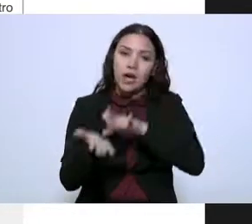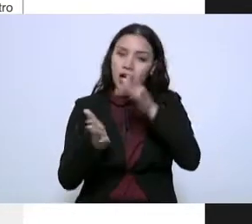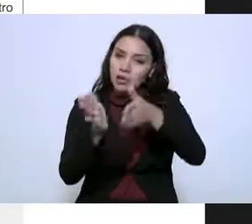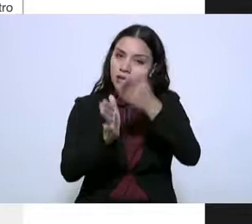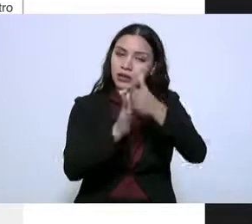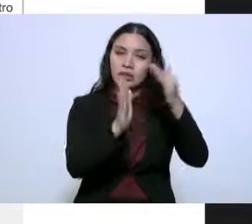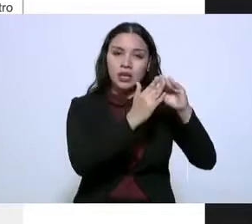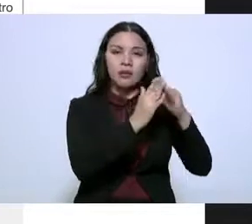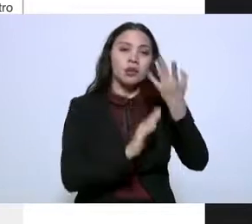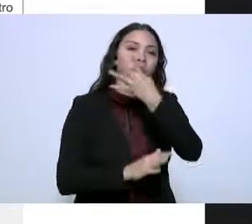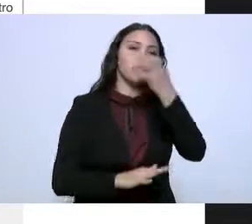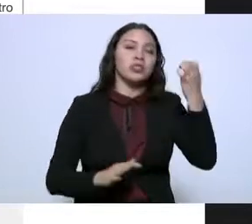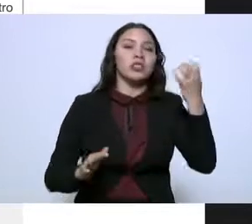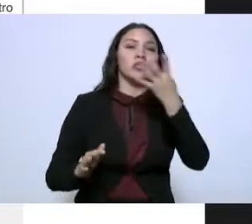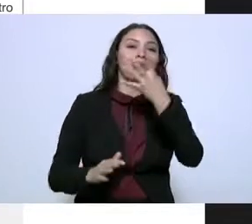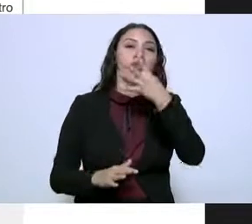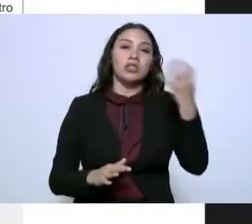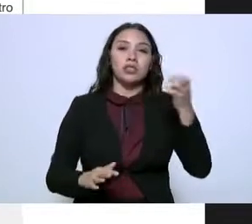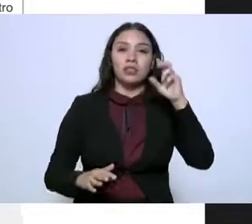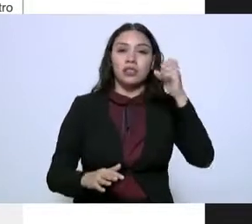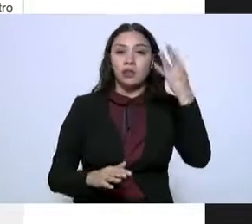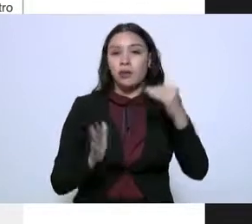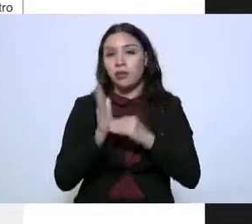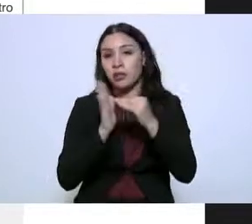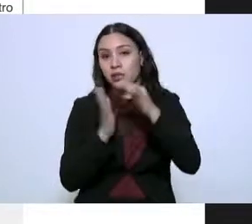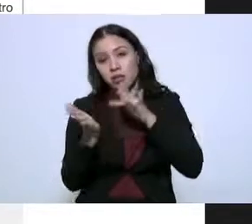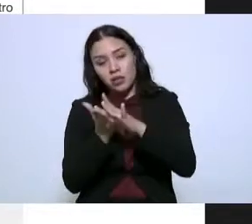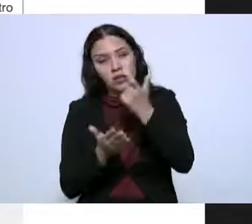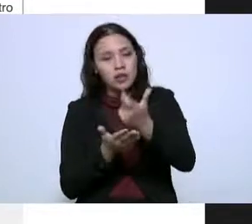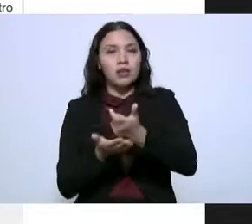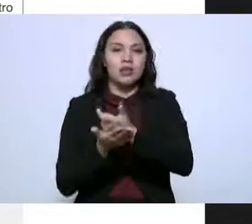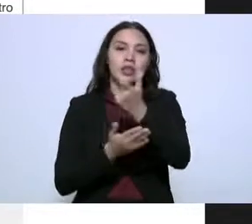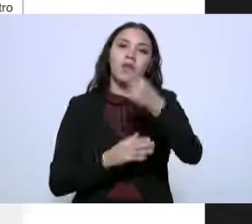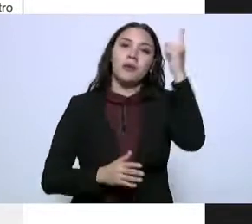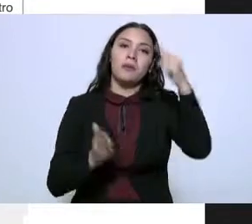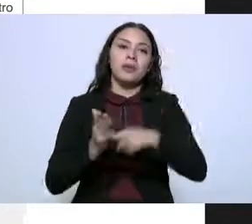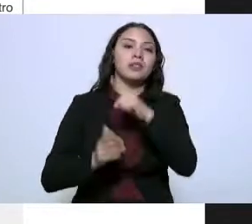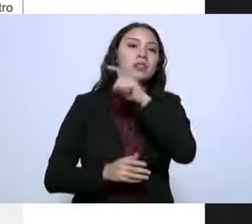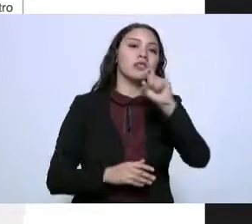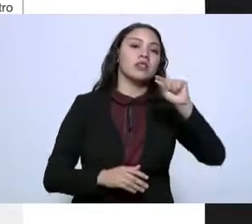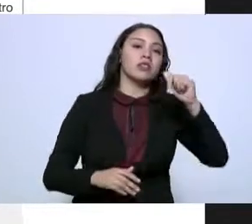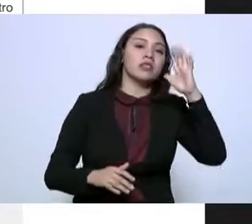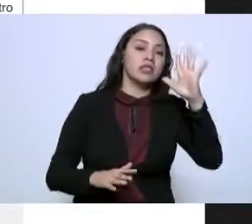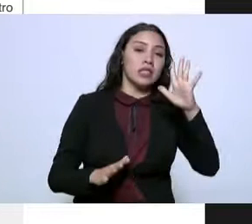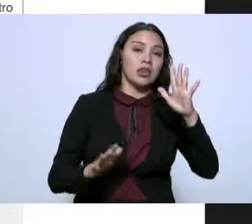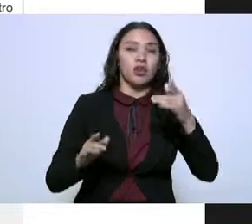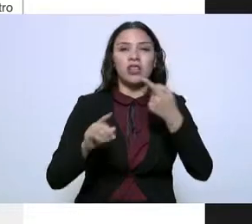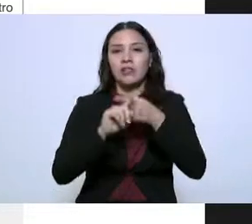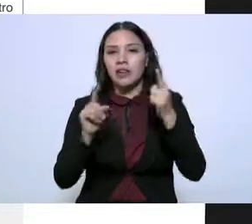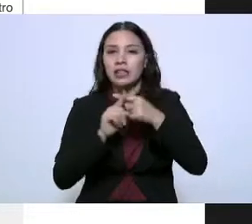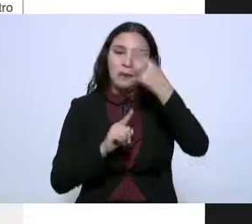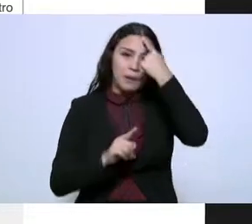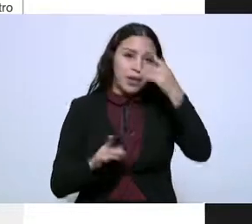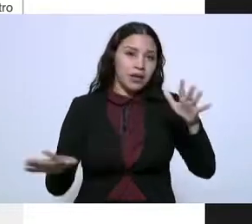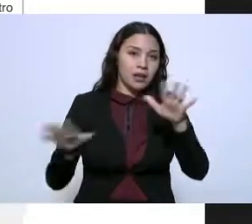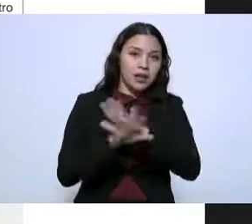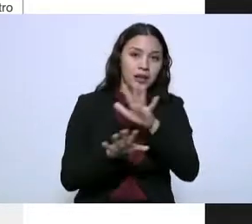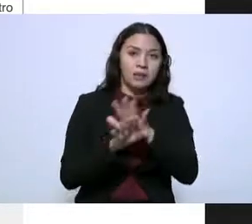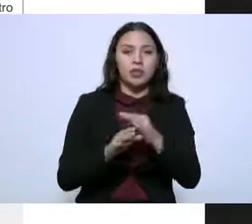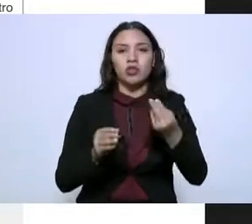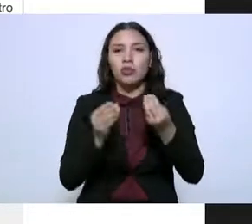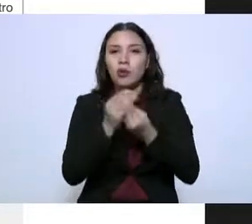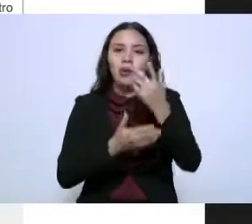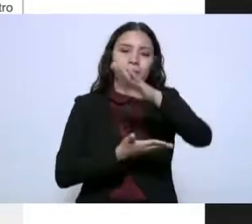un monto de inversión de 439 millones de pesos, se entregaron 1.175 acciones de regularización o